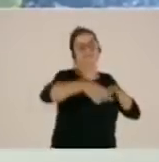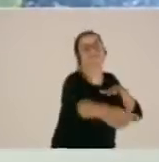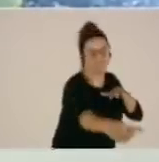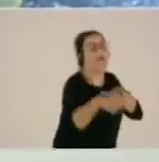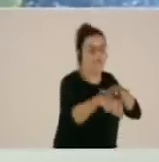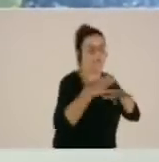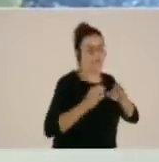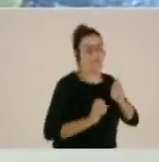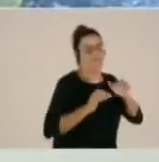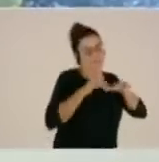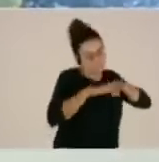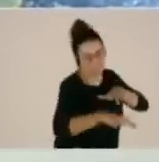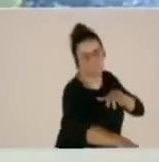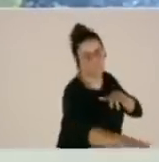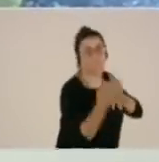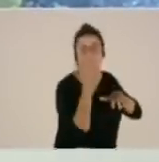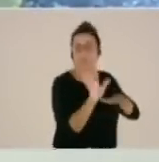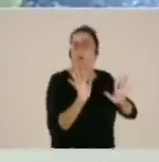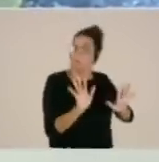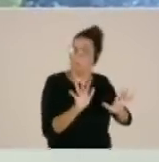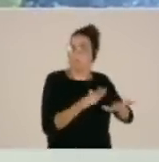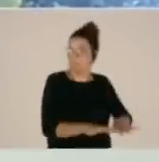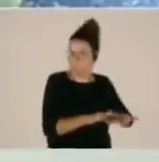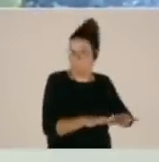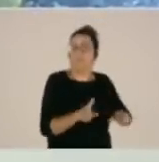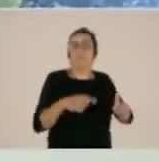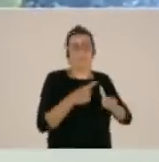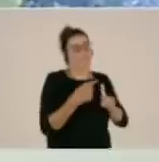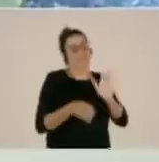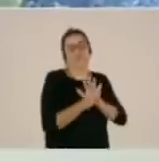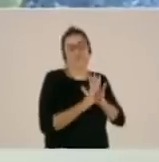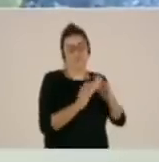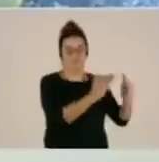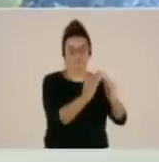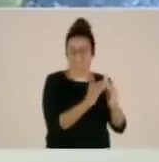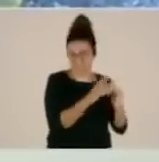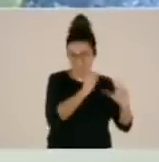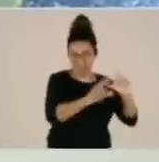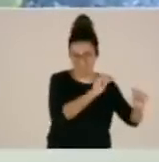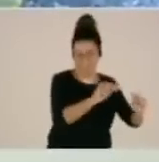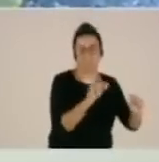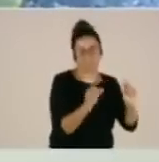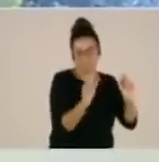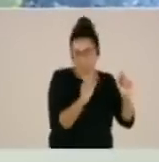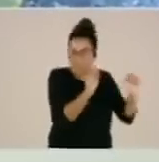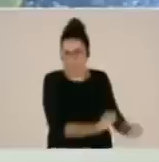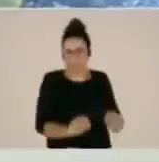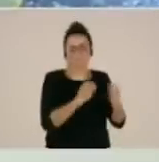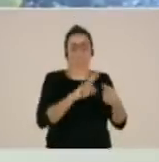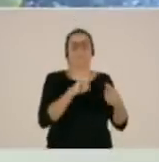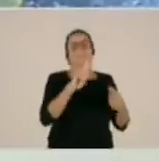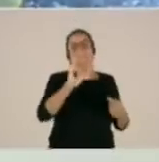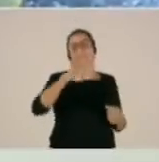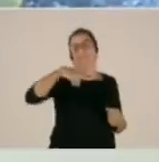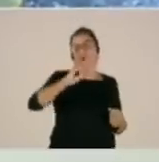seguimos con lo que es la defensa en los caseríos que están evacuados, que son Pino Lérez, La Florida, Pino